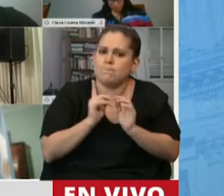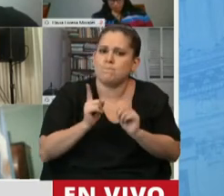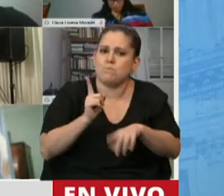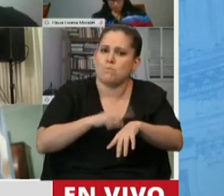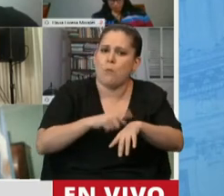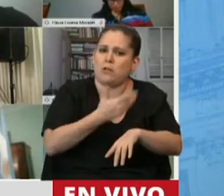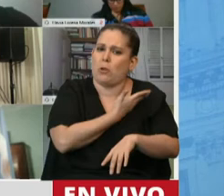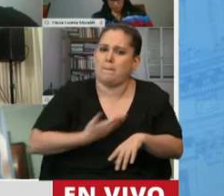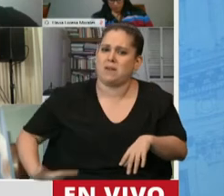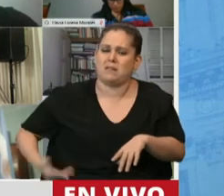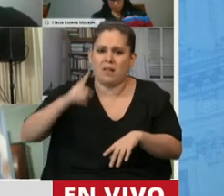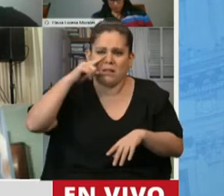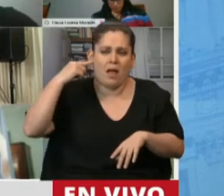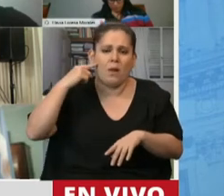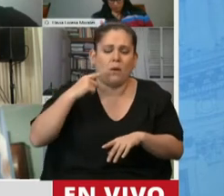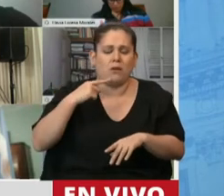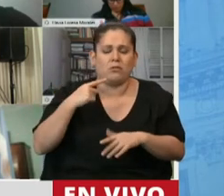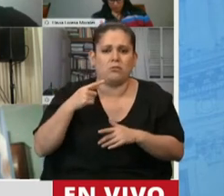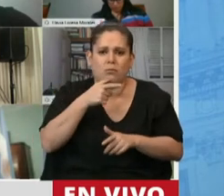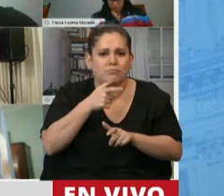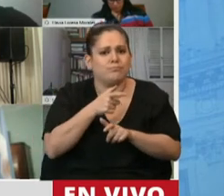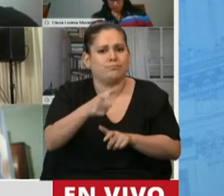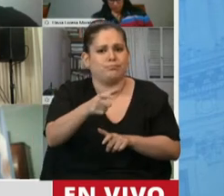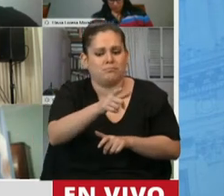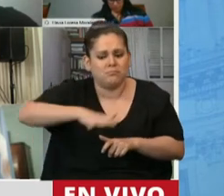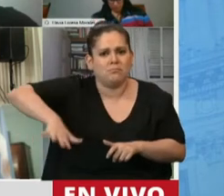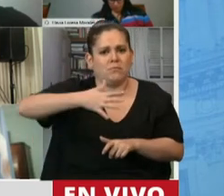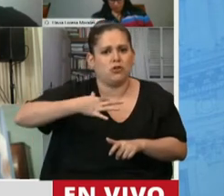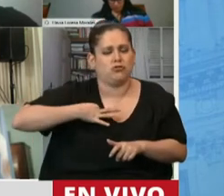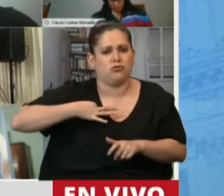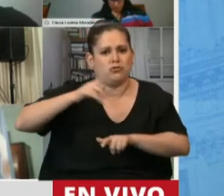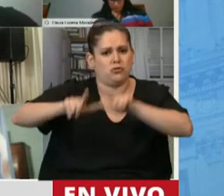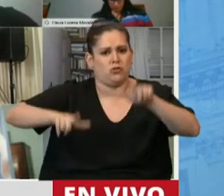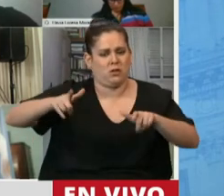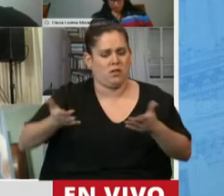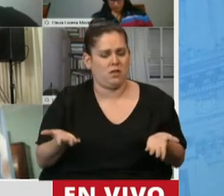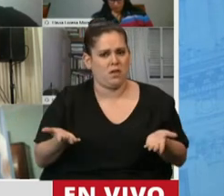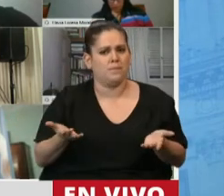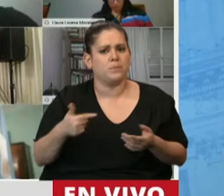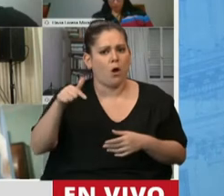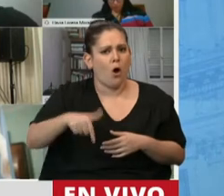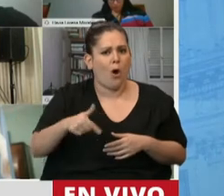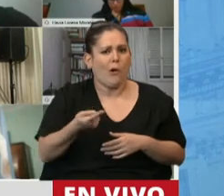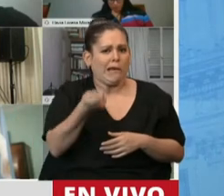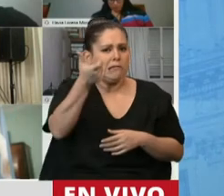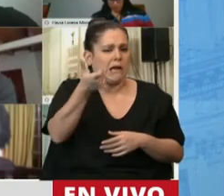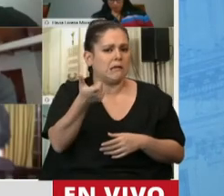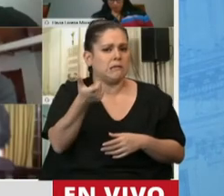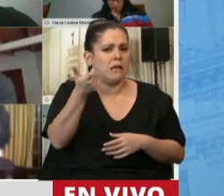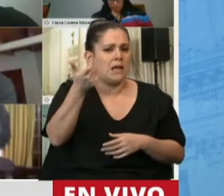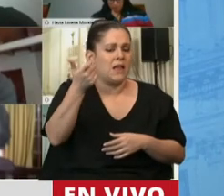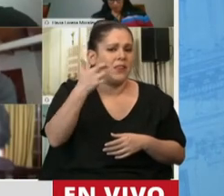al presidente, le dimos a la sociedad. Hoy podemos ver que ya son casi 19